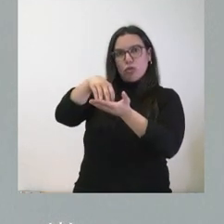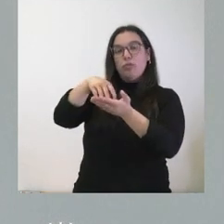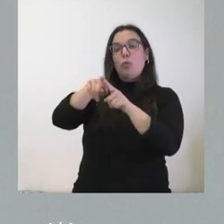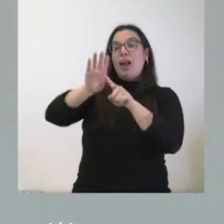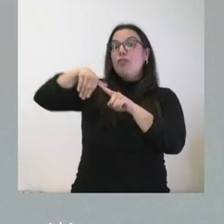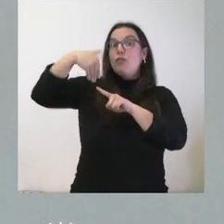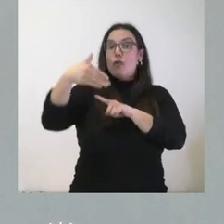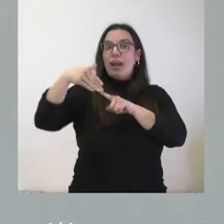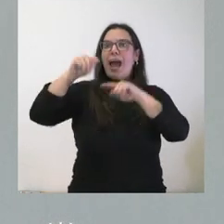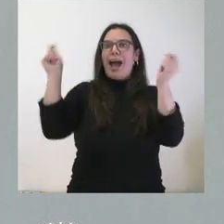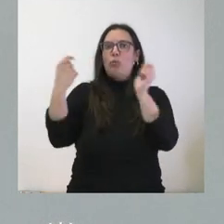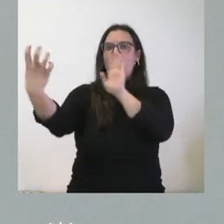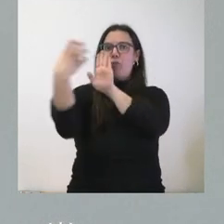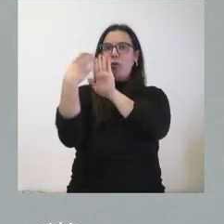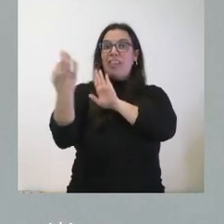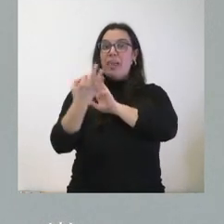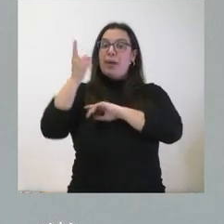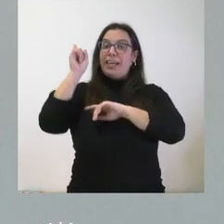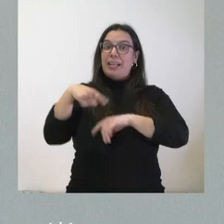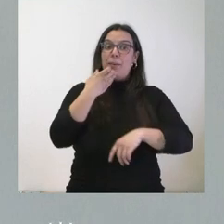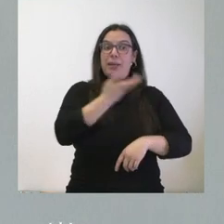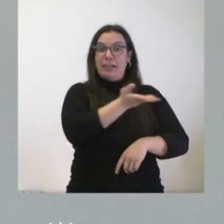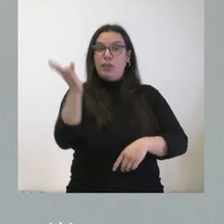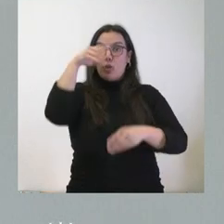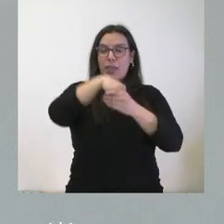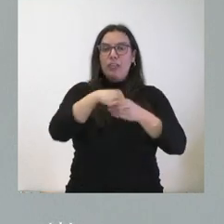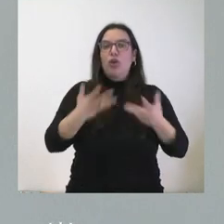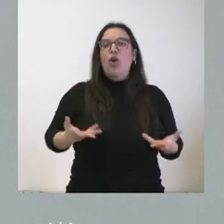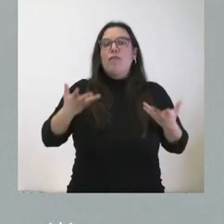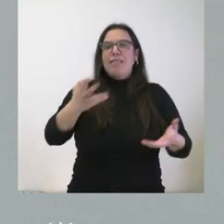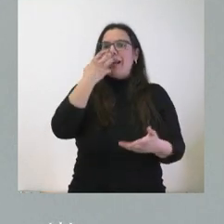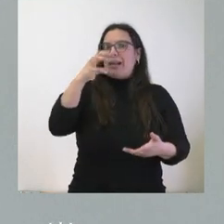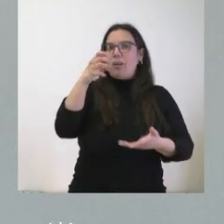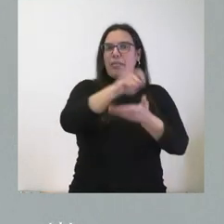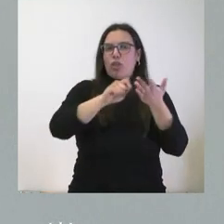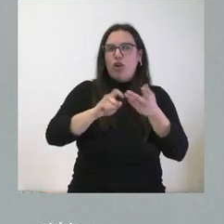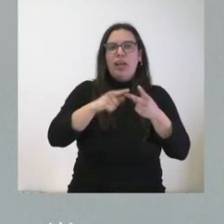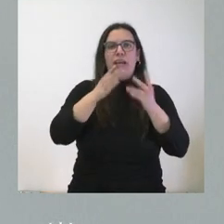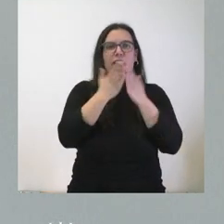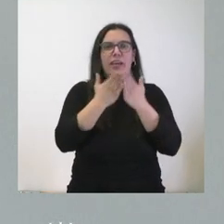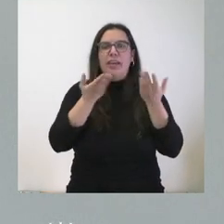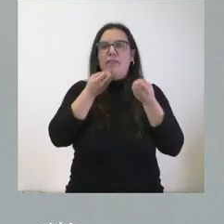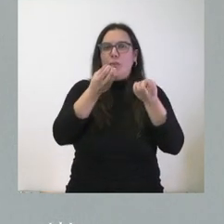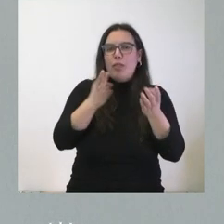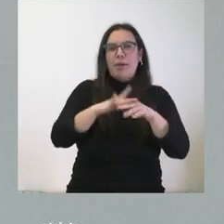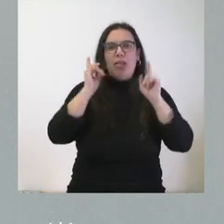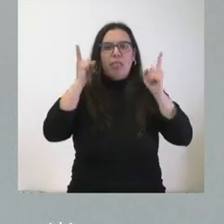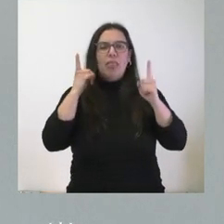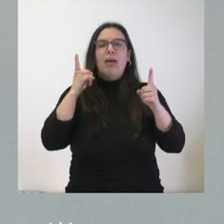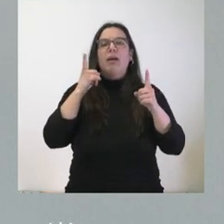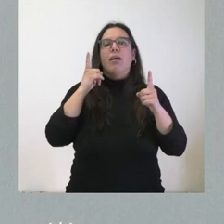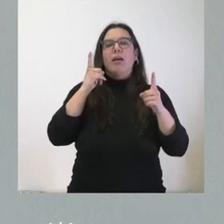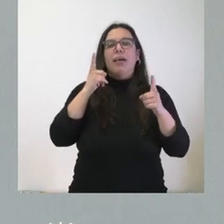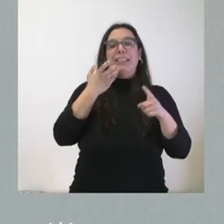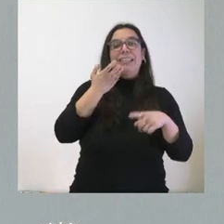de los establecimientos y la puesta a disposición de los jugadores en el interior de hojas de reclamaciones, follitos informativos de prevención y tratamiento de la